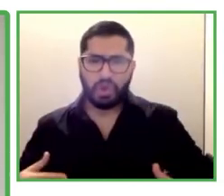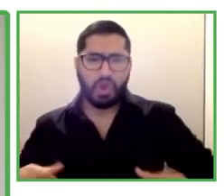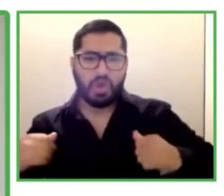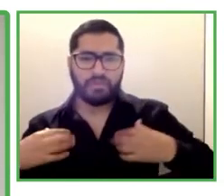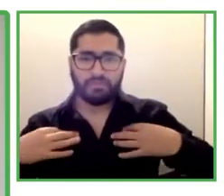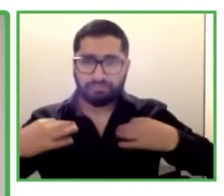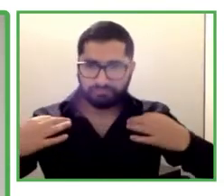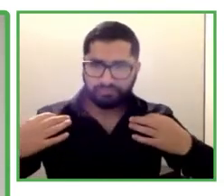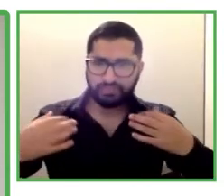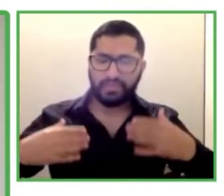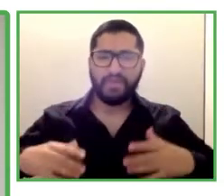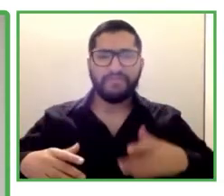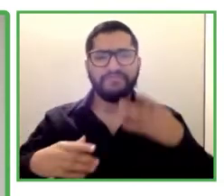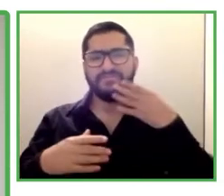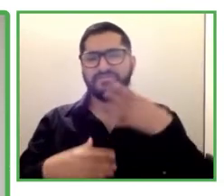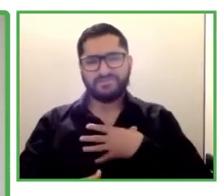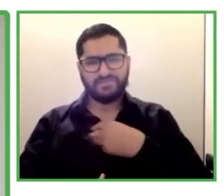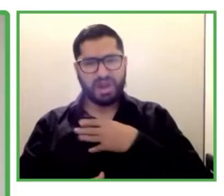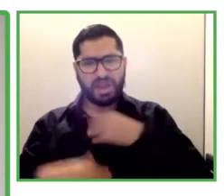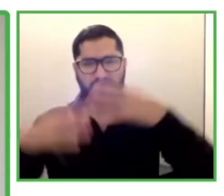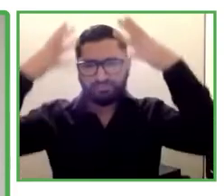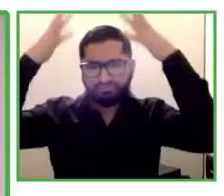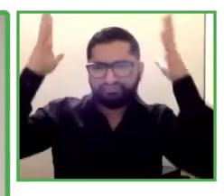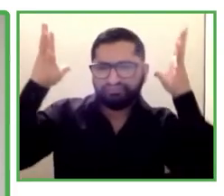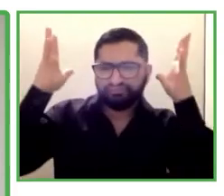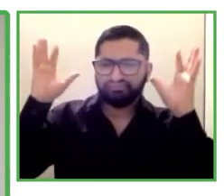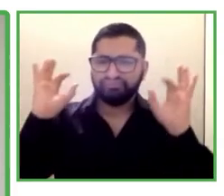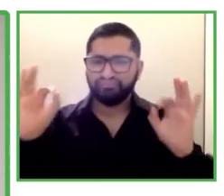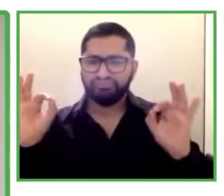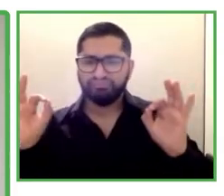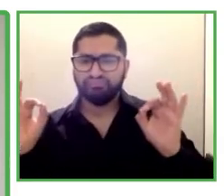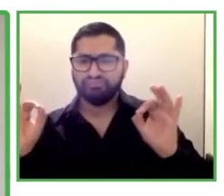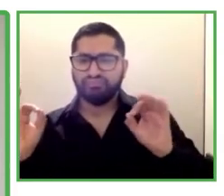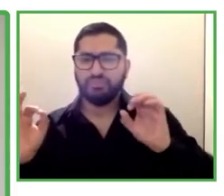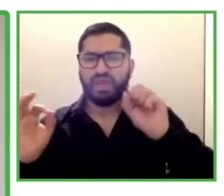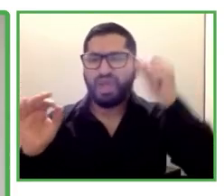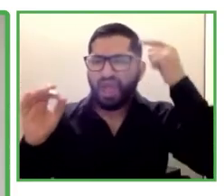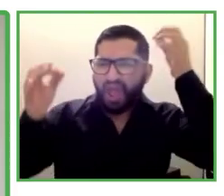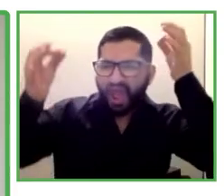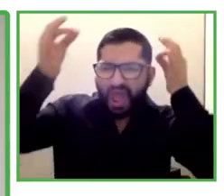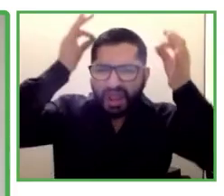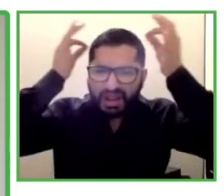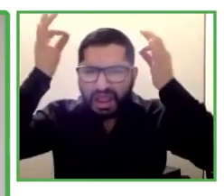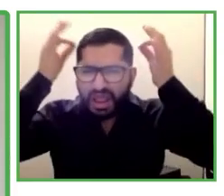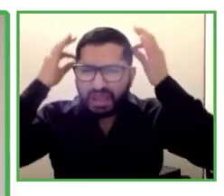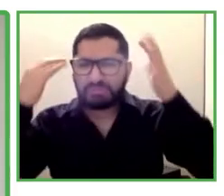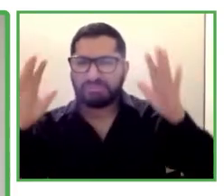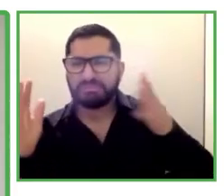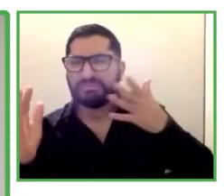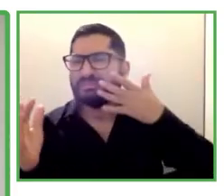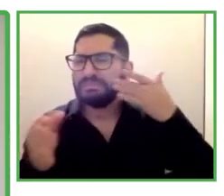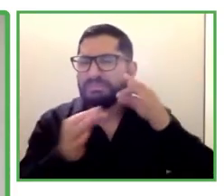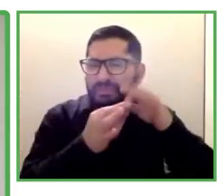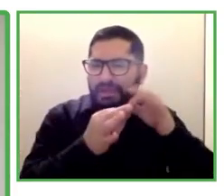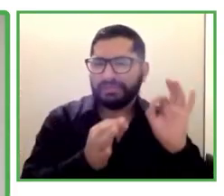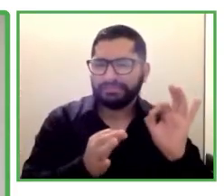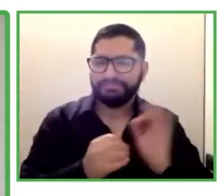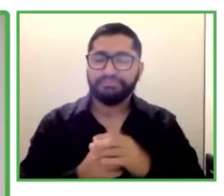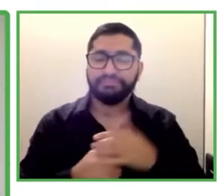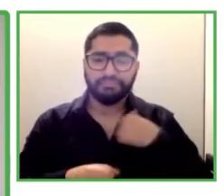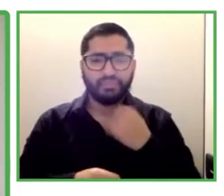cano y barba cana también. Shoka, trabajo para Shoka, que es un lugar que trabaja con